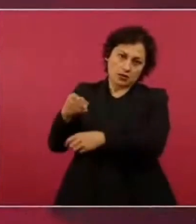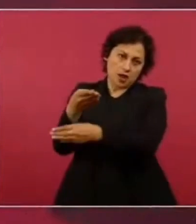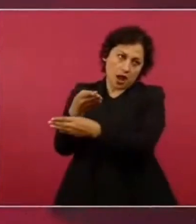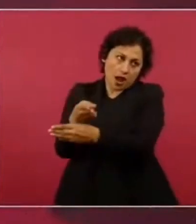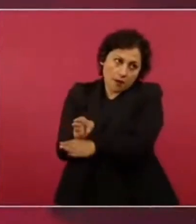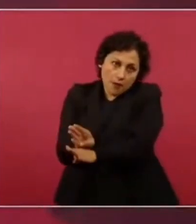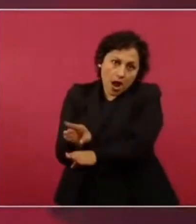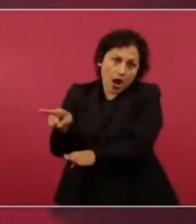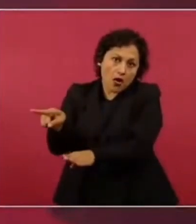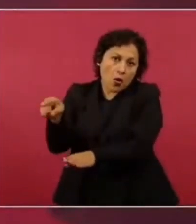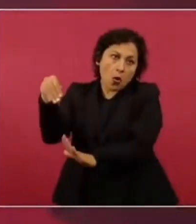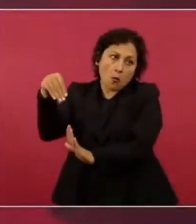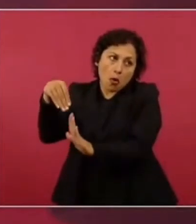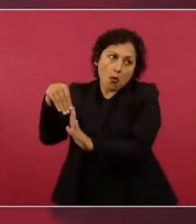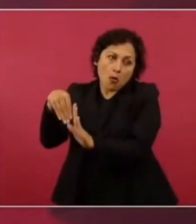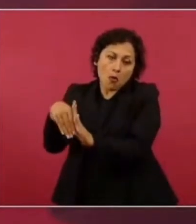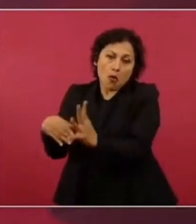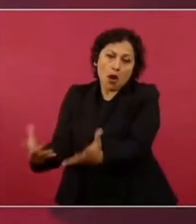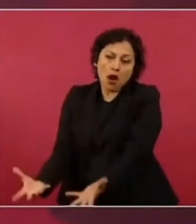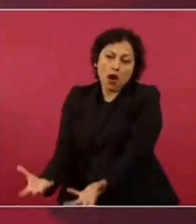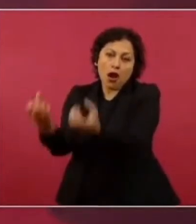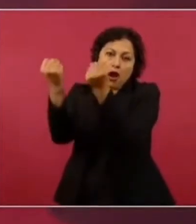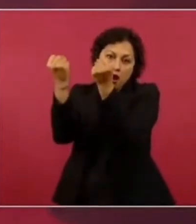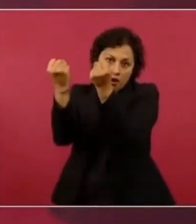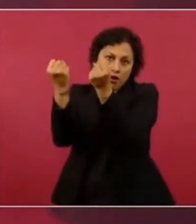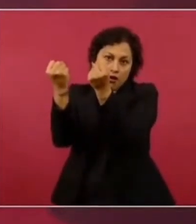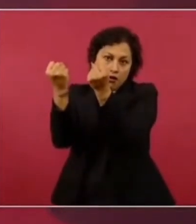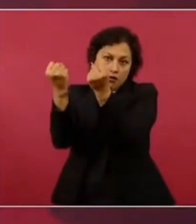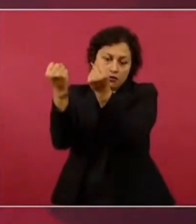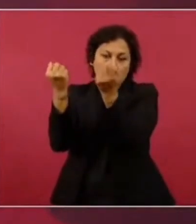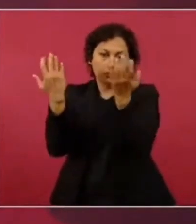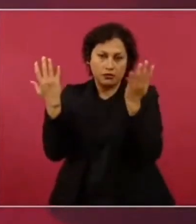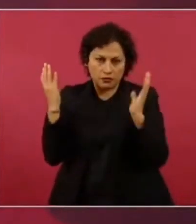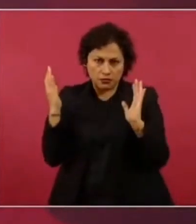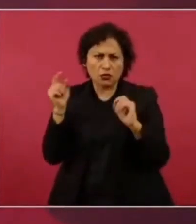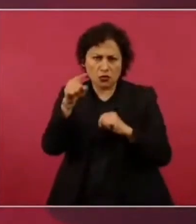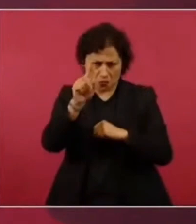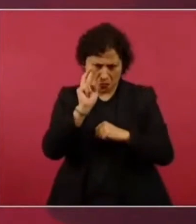de que nos iba a costar, está en el segundo informe, creo,